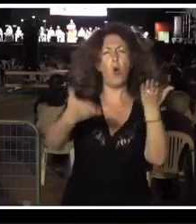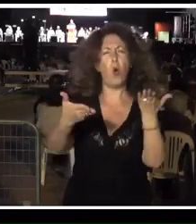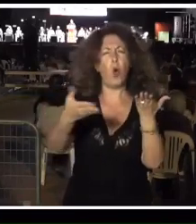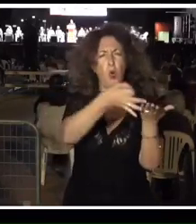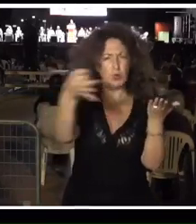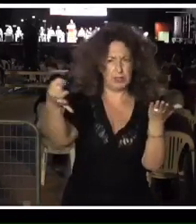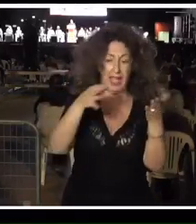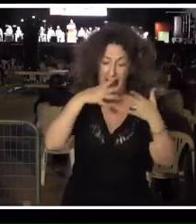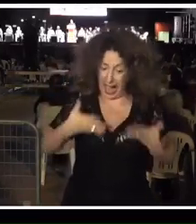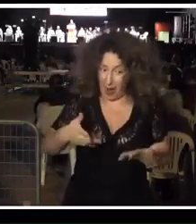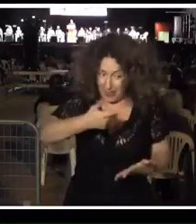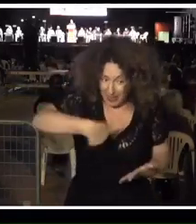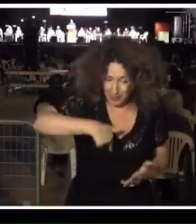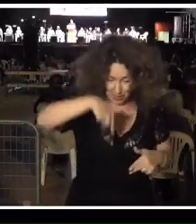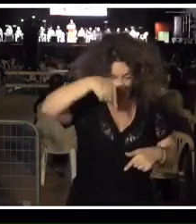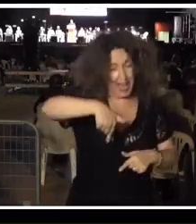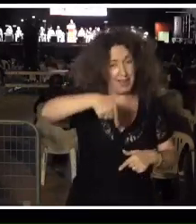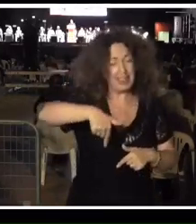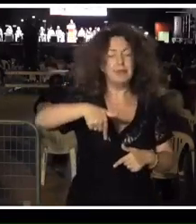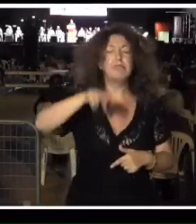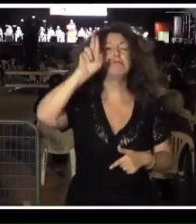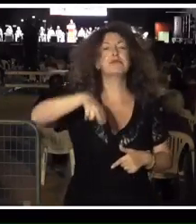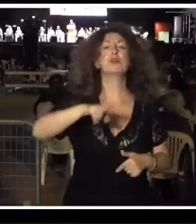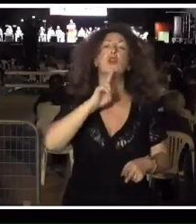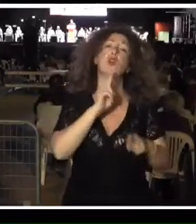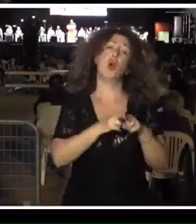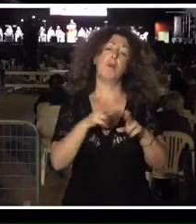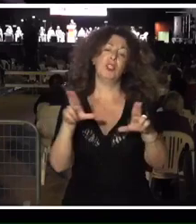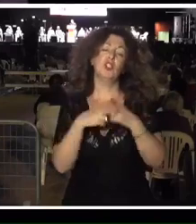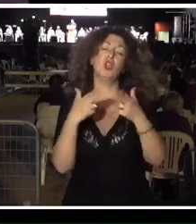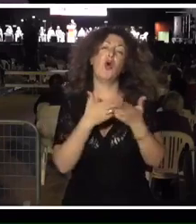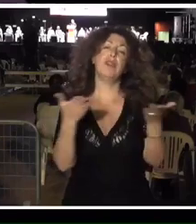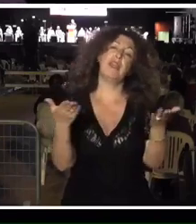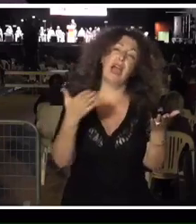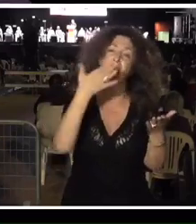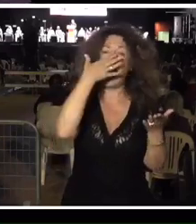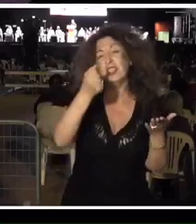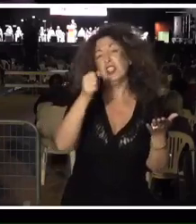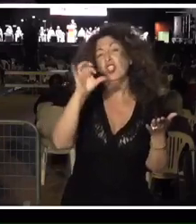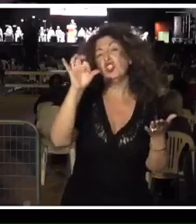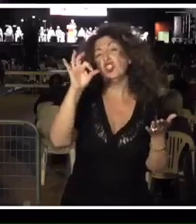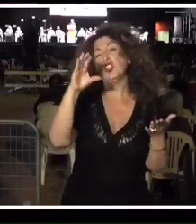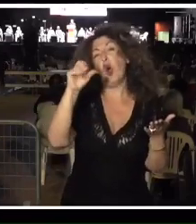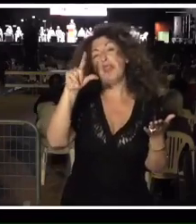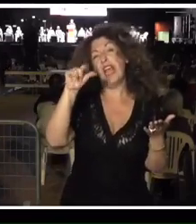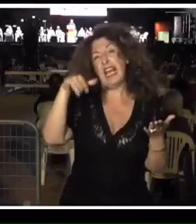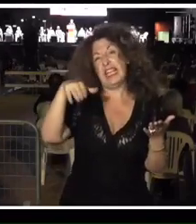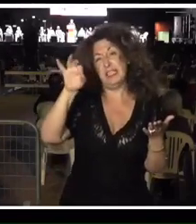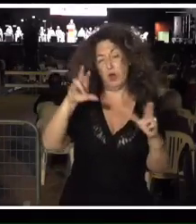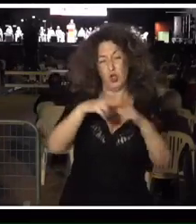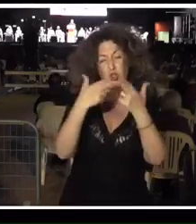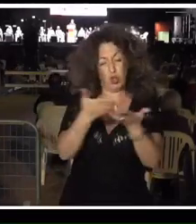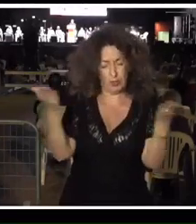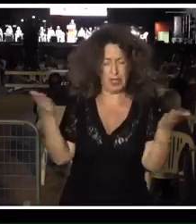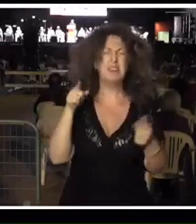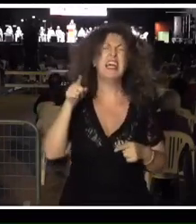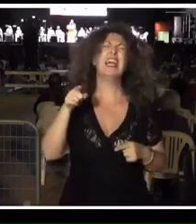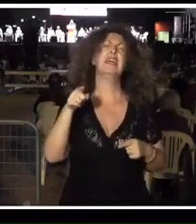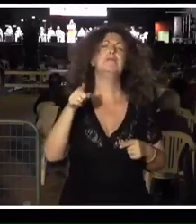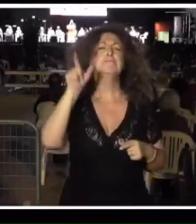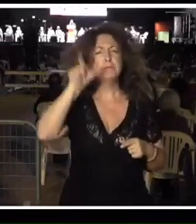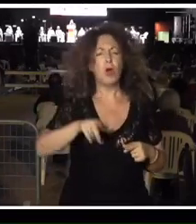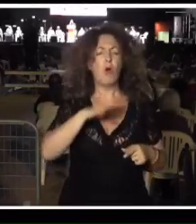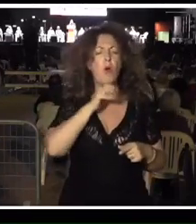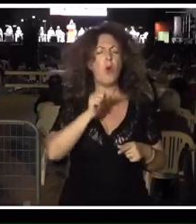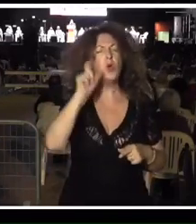nosotros hoy aquí definíamos como socialismo. Julio fue también un pensador republicano, no solo porque quisiera un modelo de país y un modelo